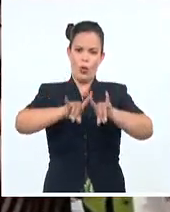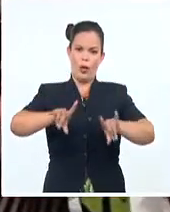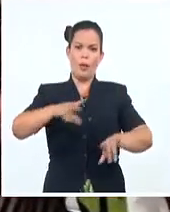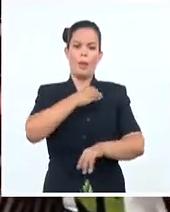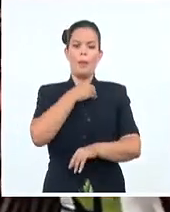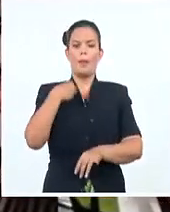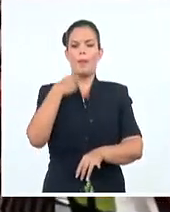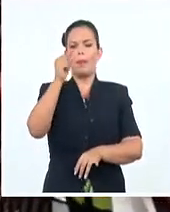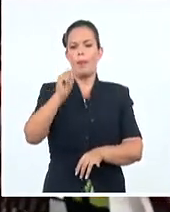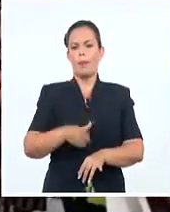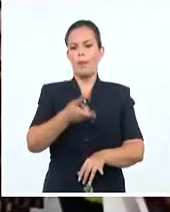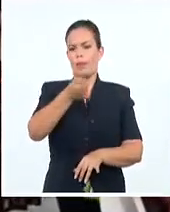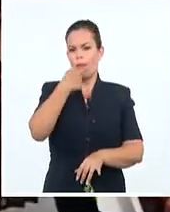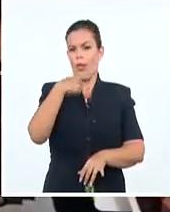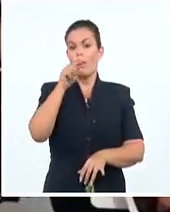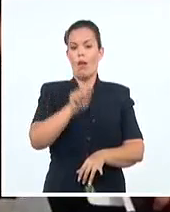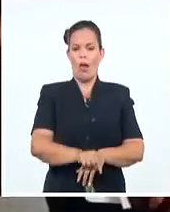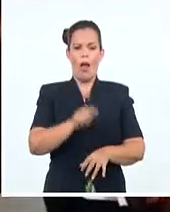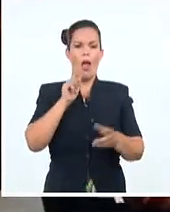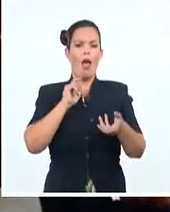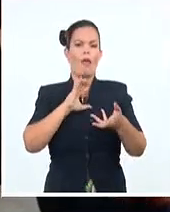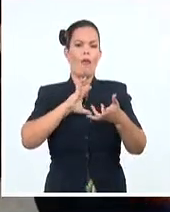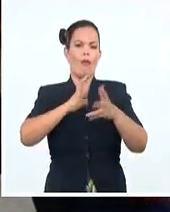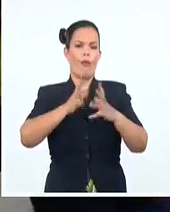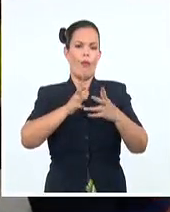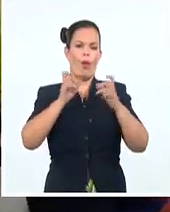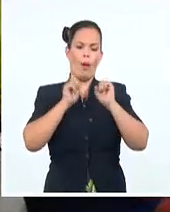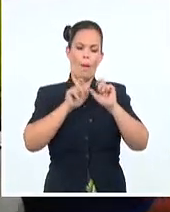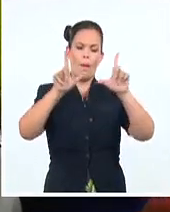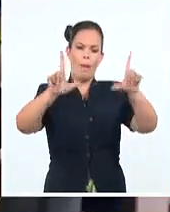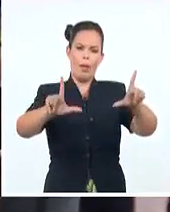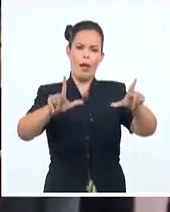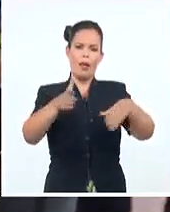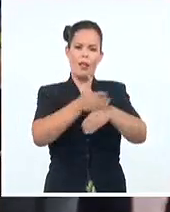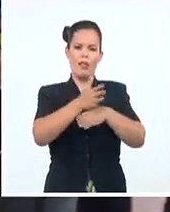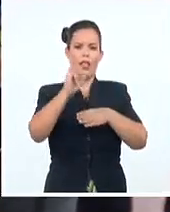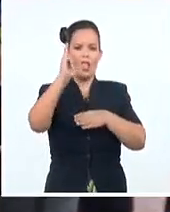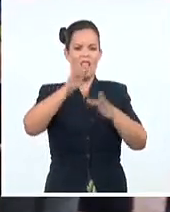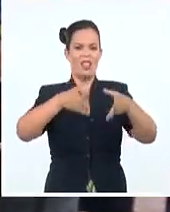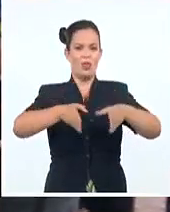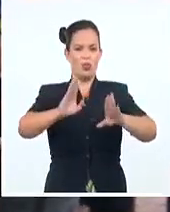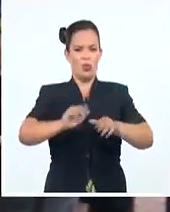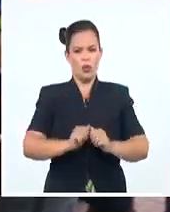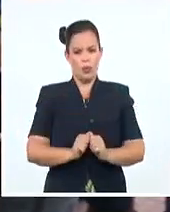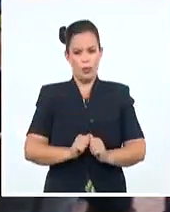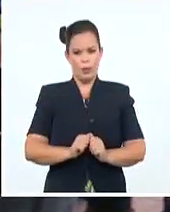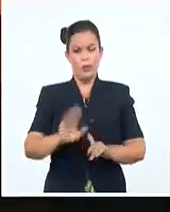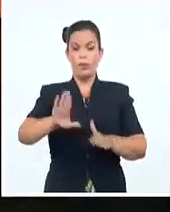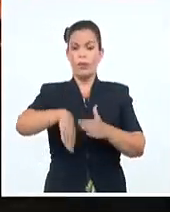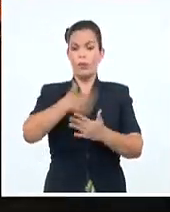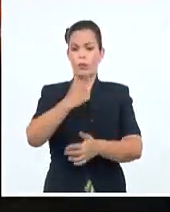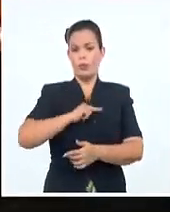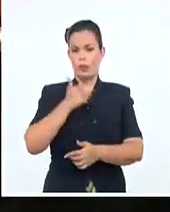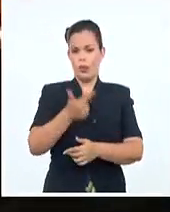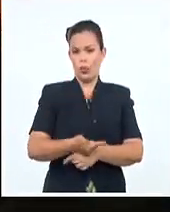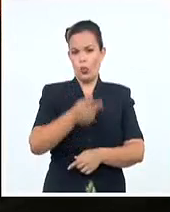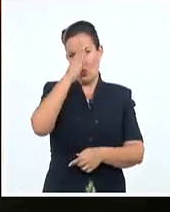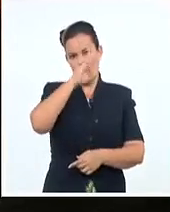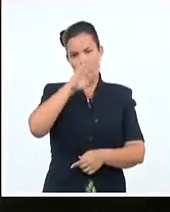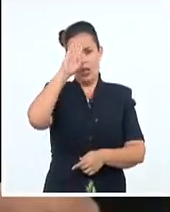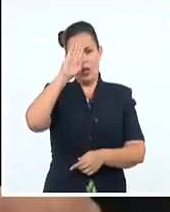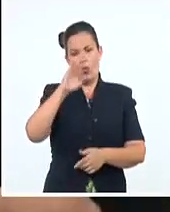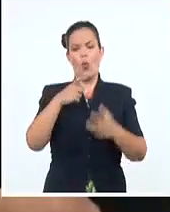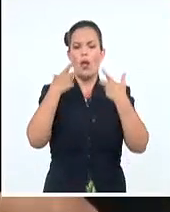fueron reconocidos con este lauro en las categorías de Personalidades e Instituciones. La jornada por el Día de la Cultura Cubana se ha vivido